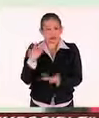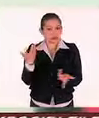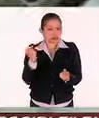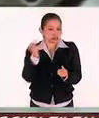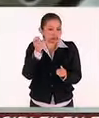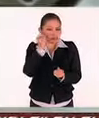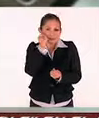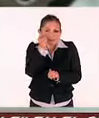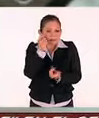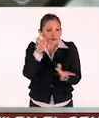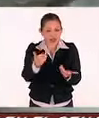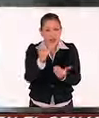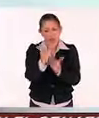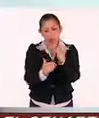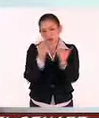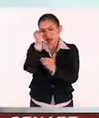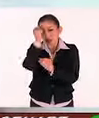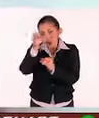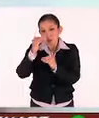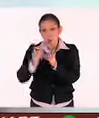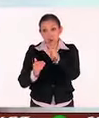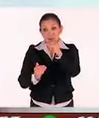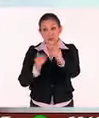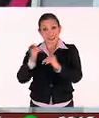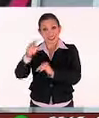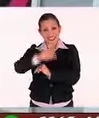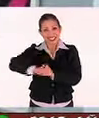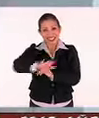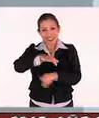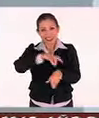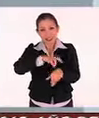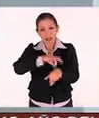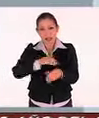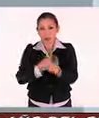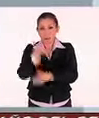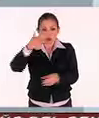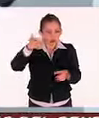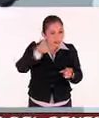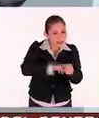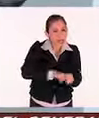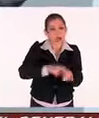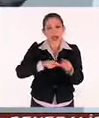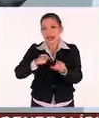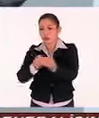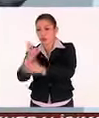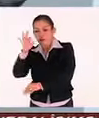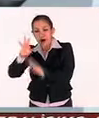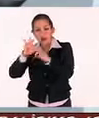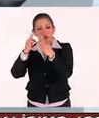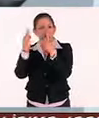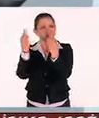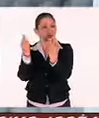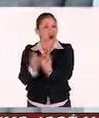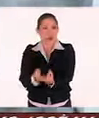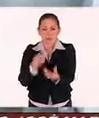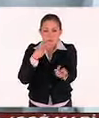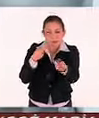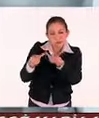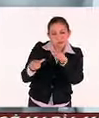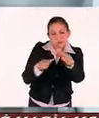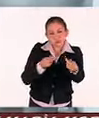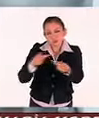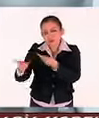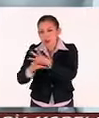de los avances que se han tenido en estas áreas y de que hay nuevos hospitales, hay nuevas formas de planear